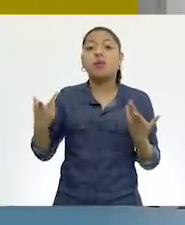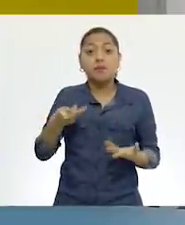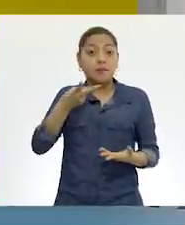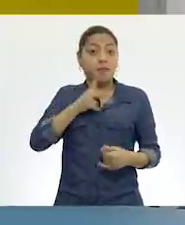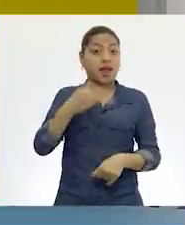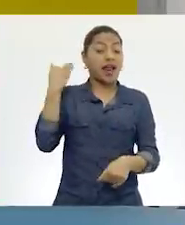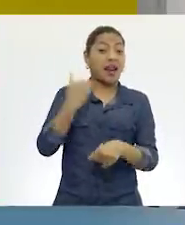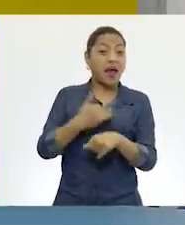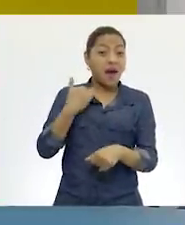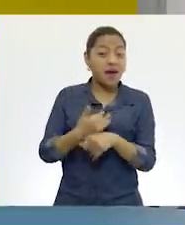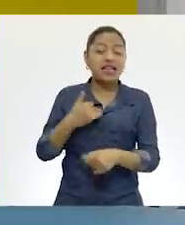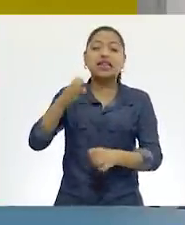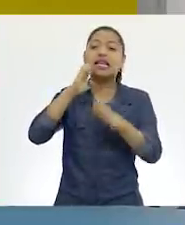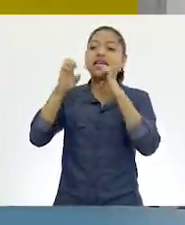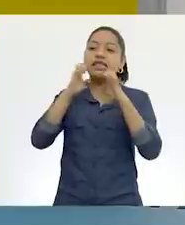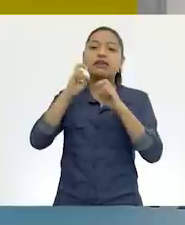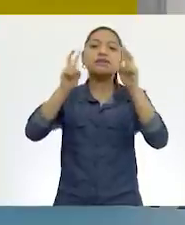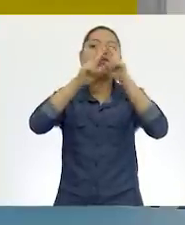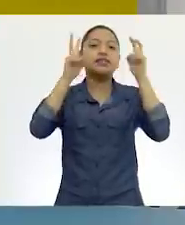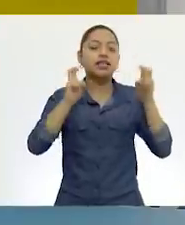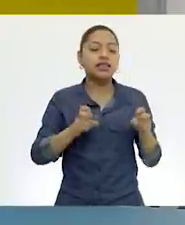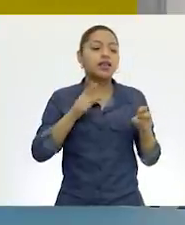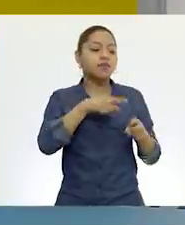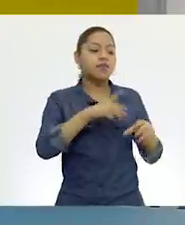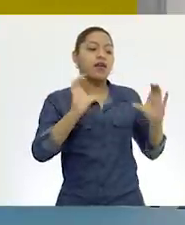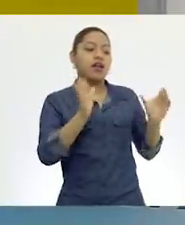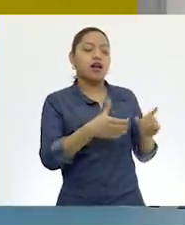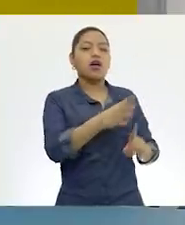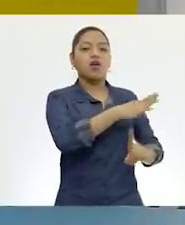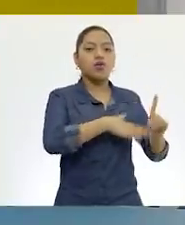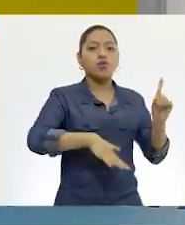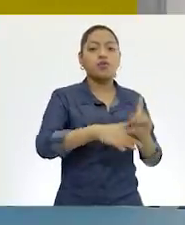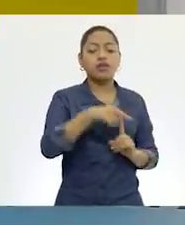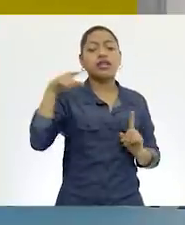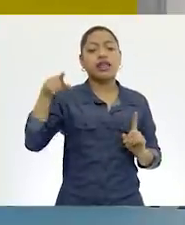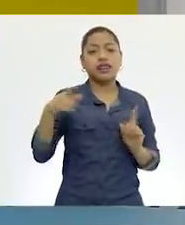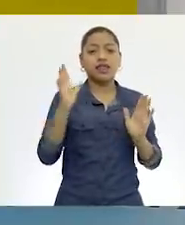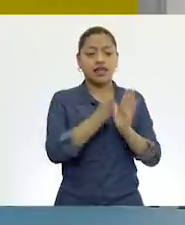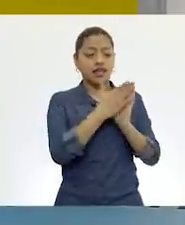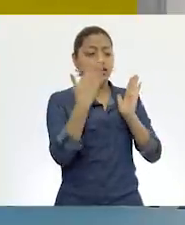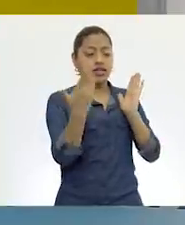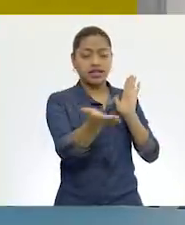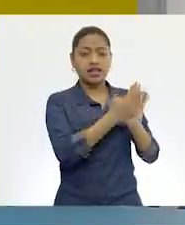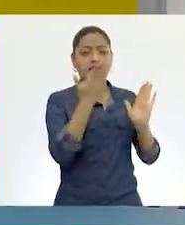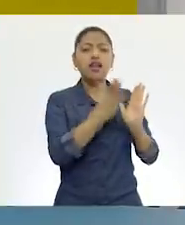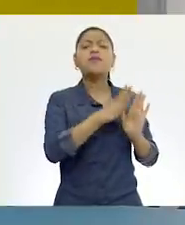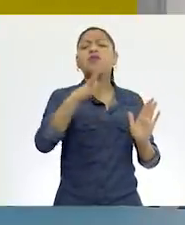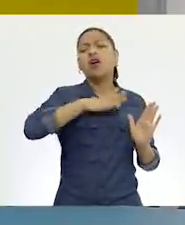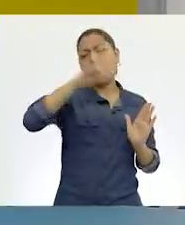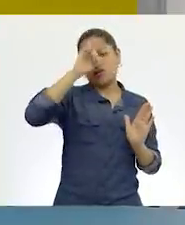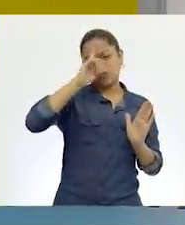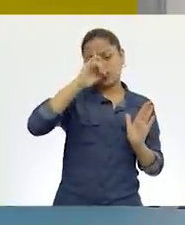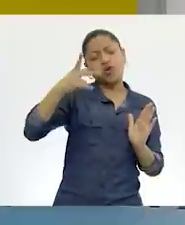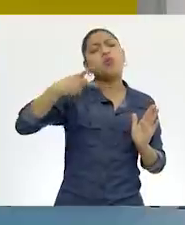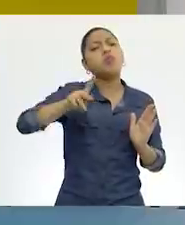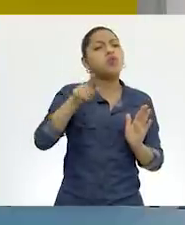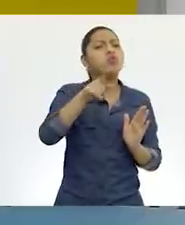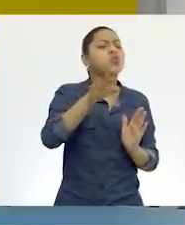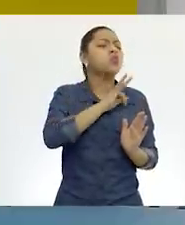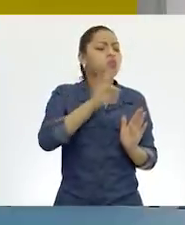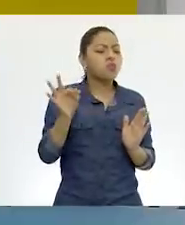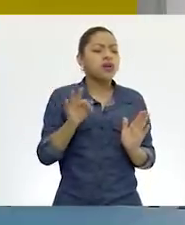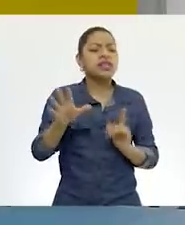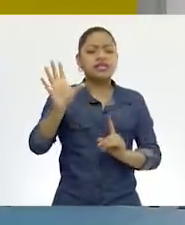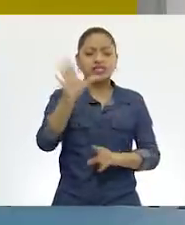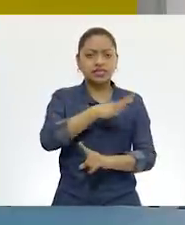entrevista preguntando sobre la comunidad. Aquí en el libro te dan algunas sugerencias, pero tú puedes considerar en tu entorno